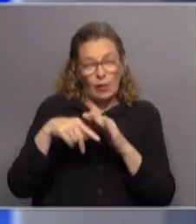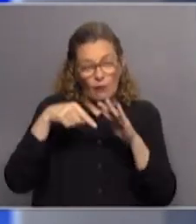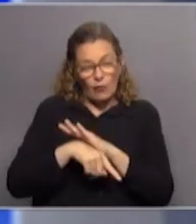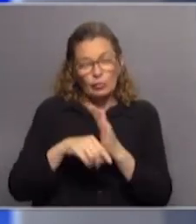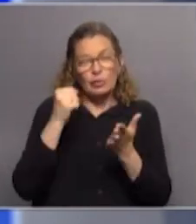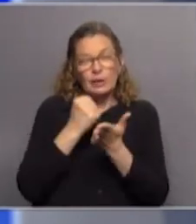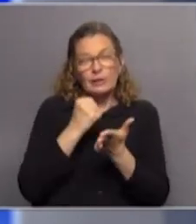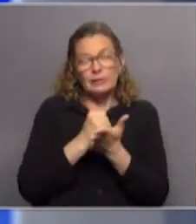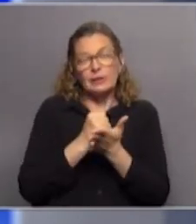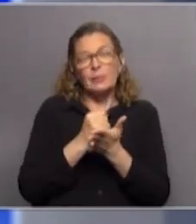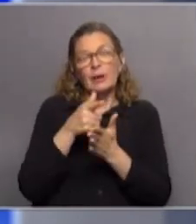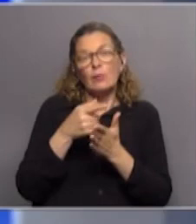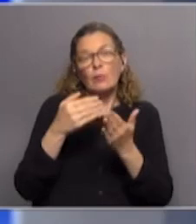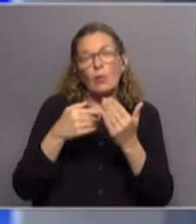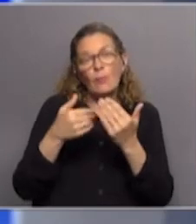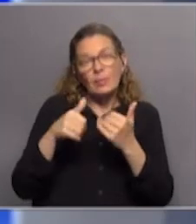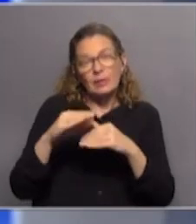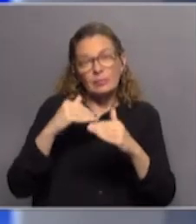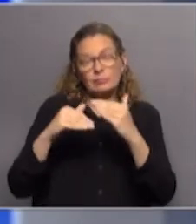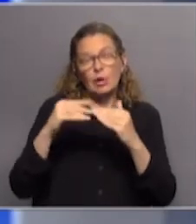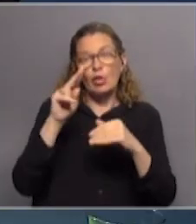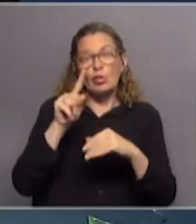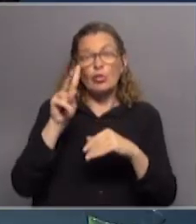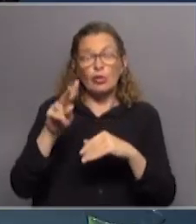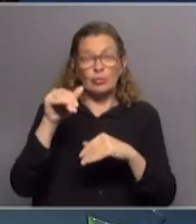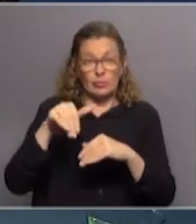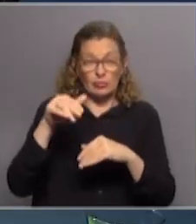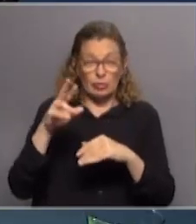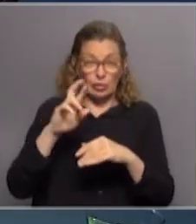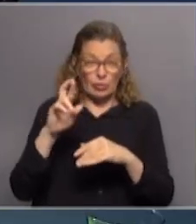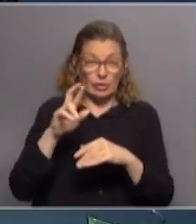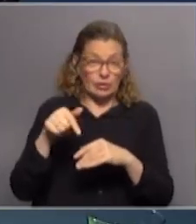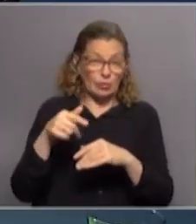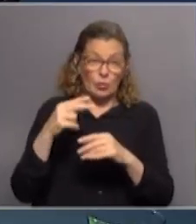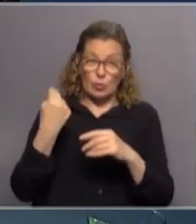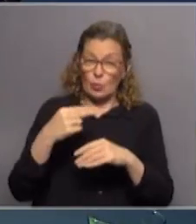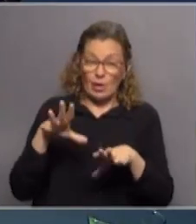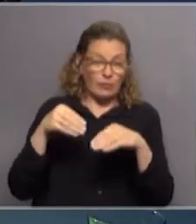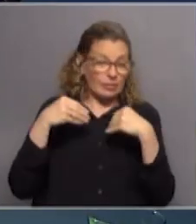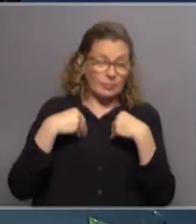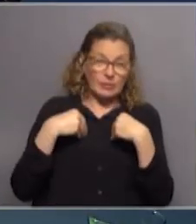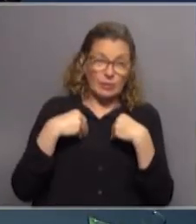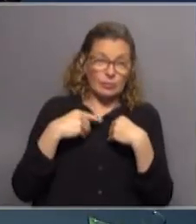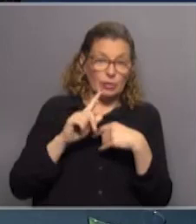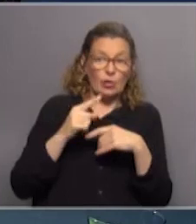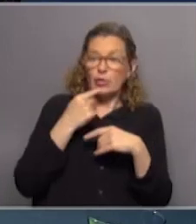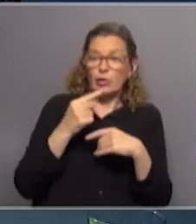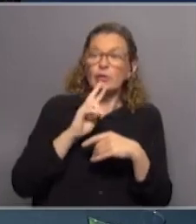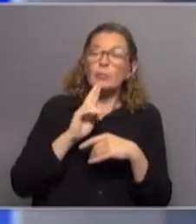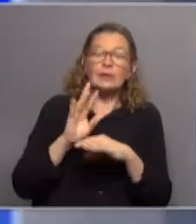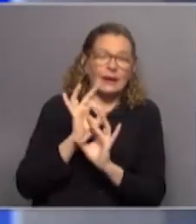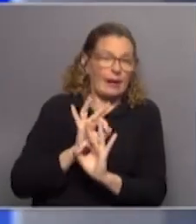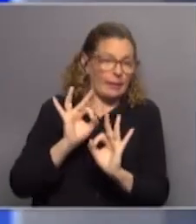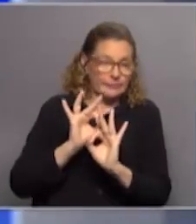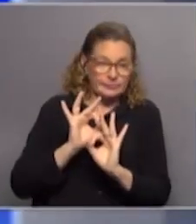de garantía para una reestructura por unos 12 millones de dólares. Esto formalmente nunca fue ni aceptado ni negado. decir, no hubo una respuesta